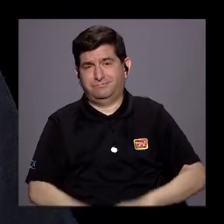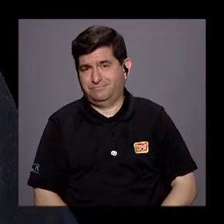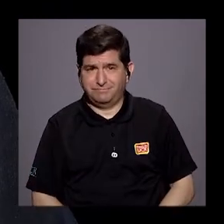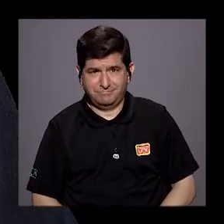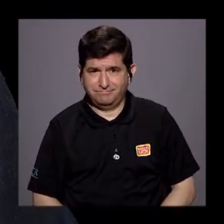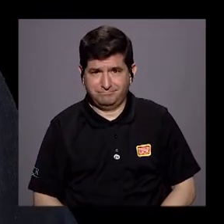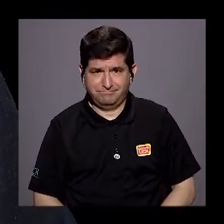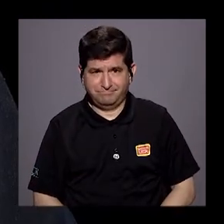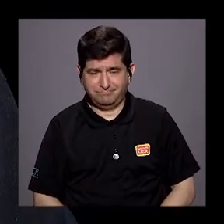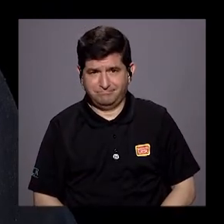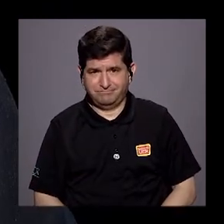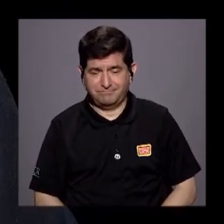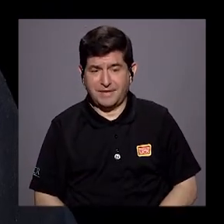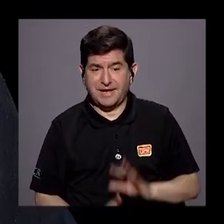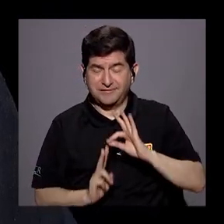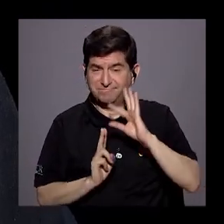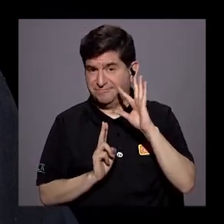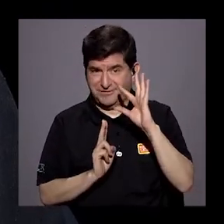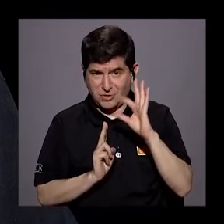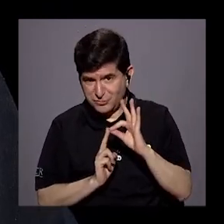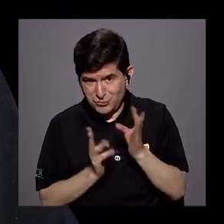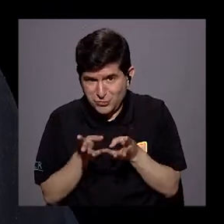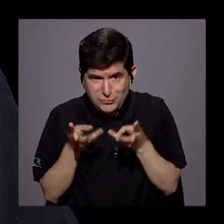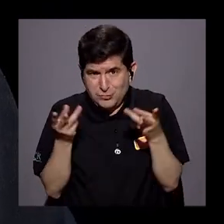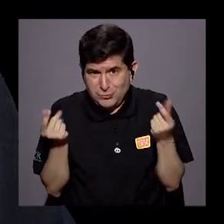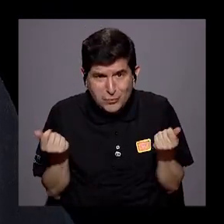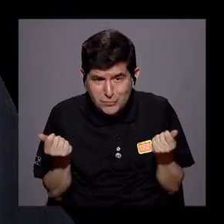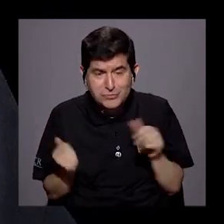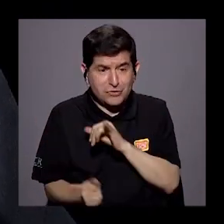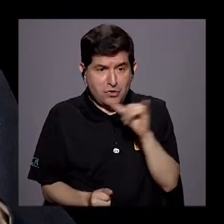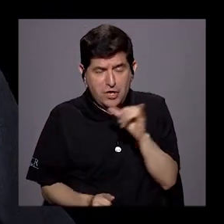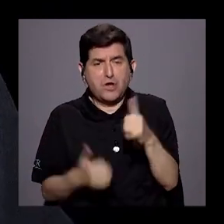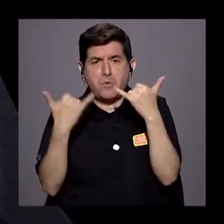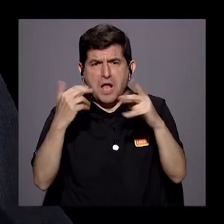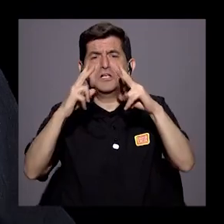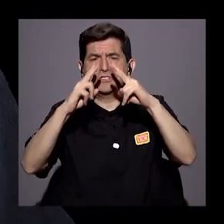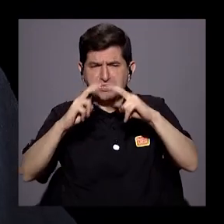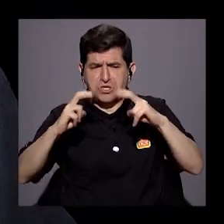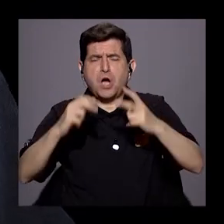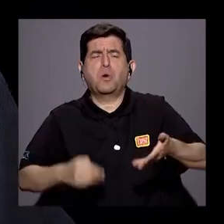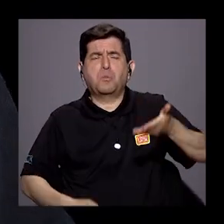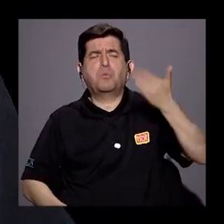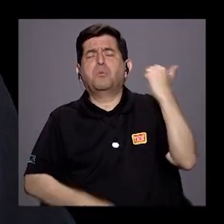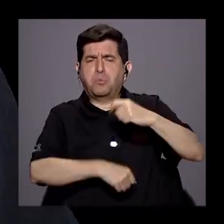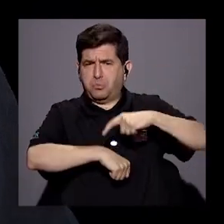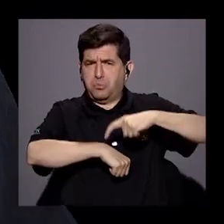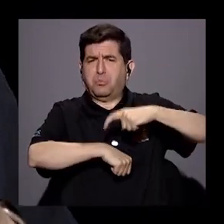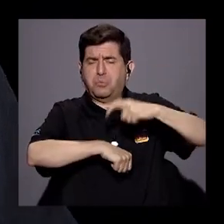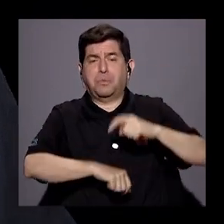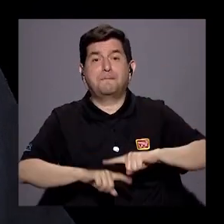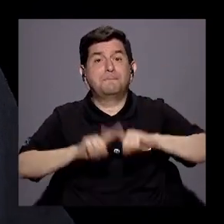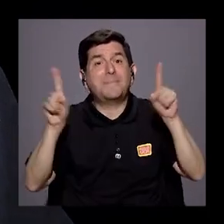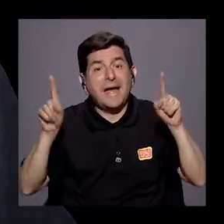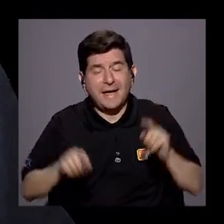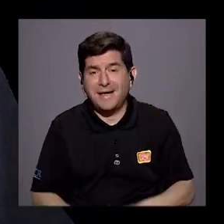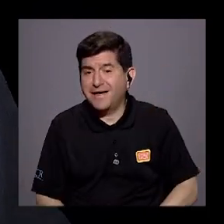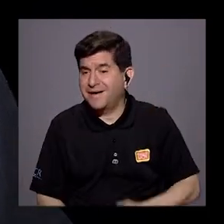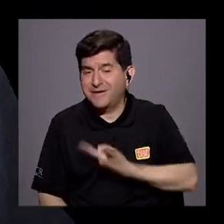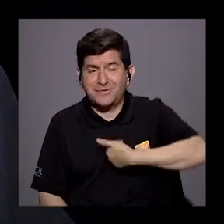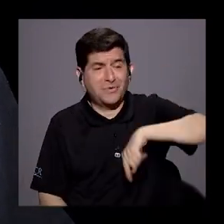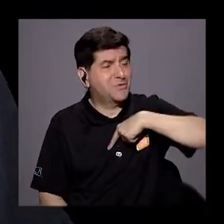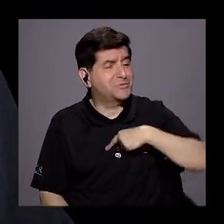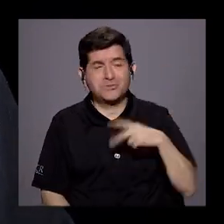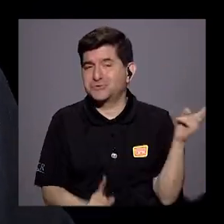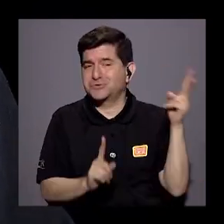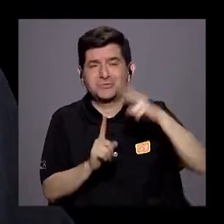Y la alternativa de solución también se ha venido analizando desde hace muchos años. Lo que pasa es que no hemos hecho en la